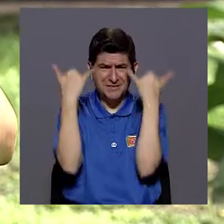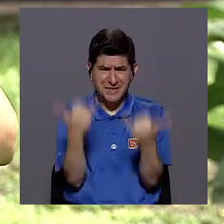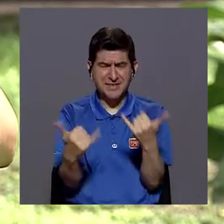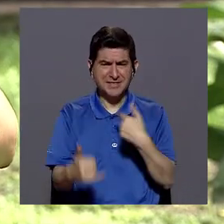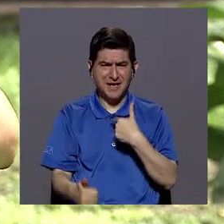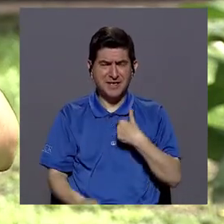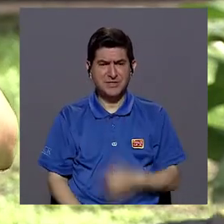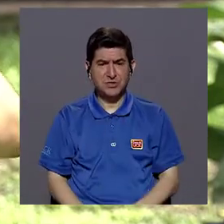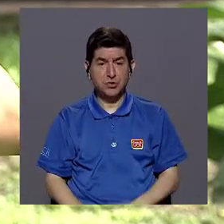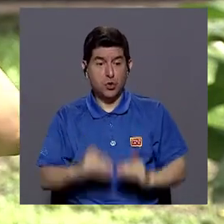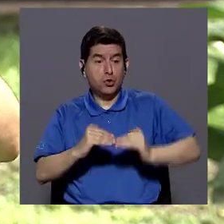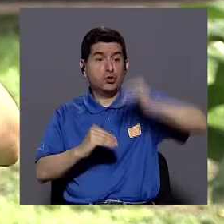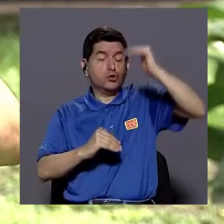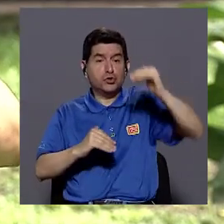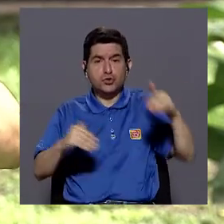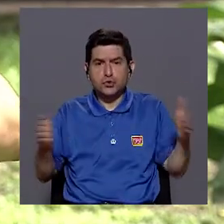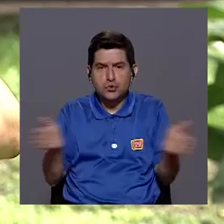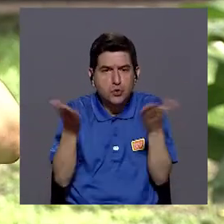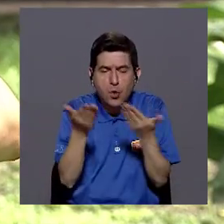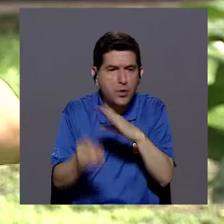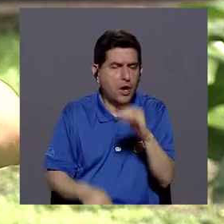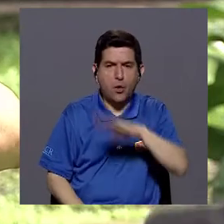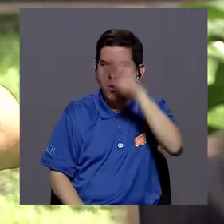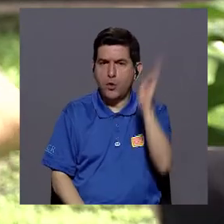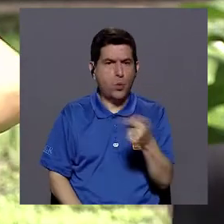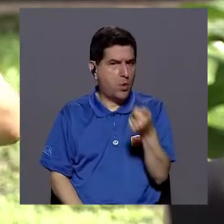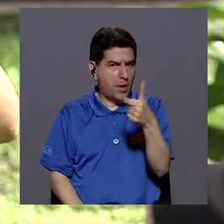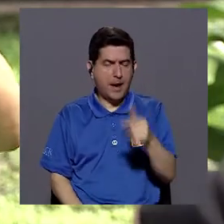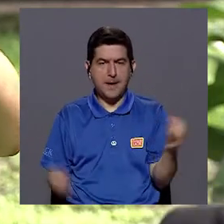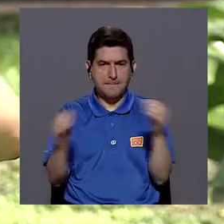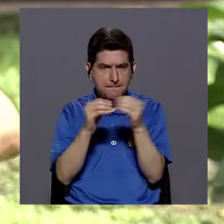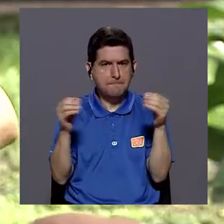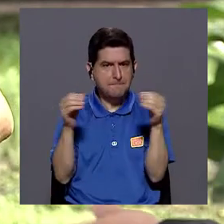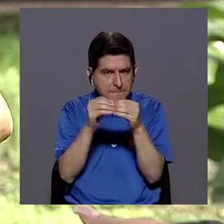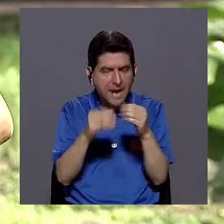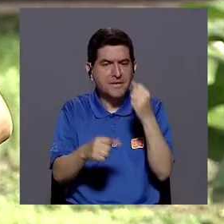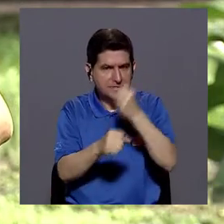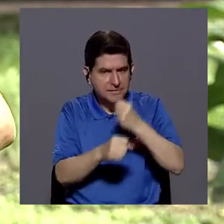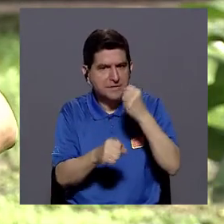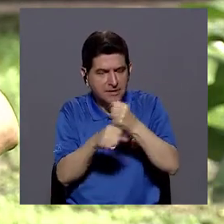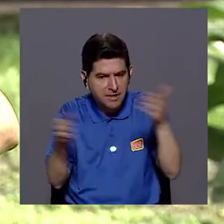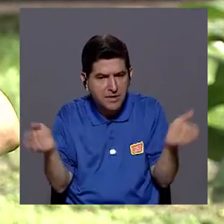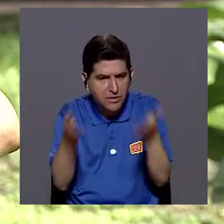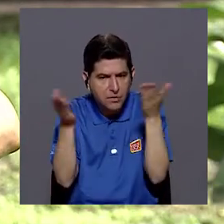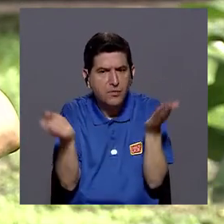estoy sobre estimulando o nunca es poquito? Siempre entre más estimule,